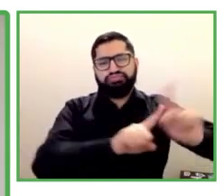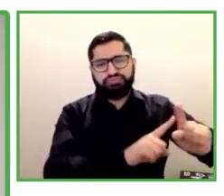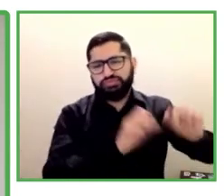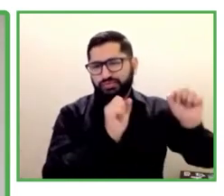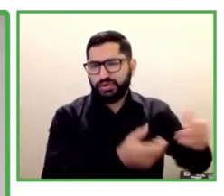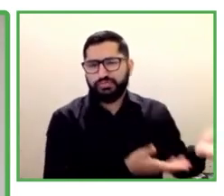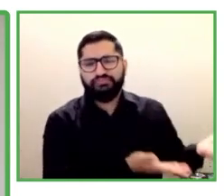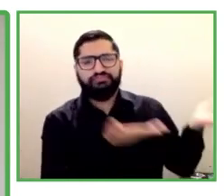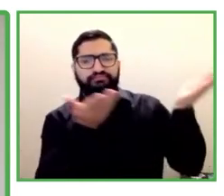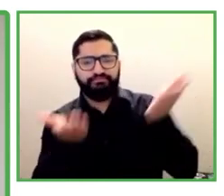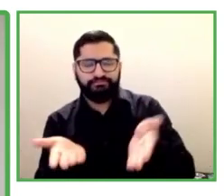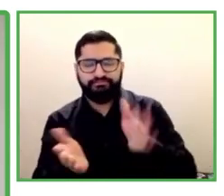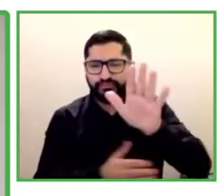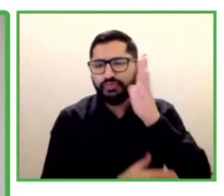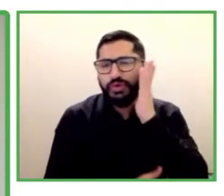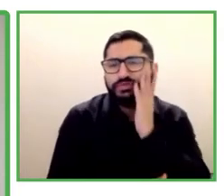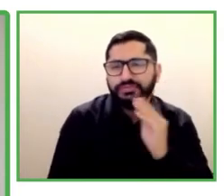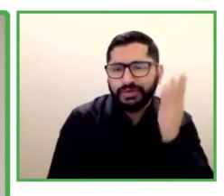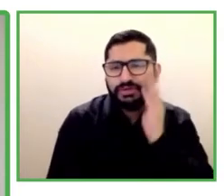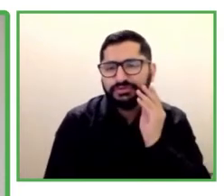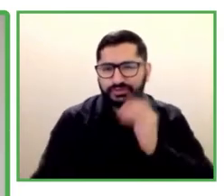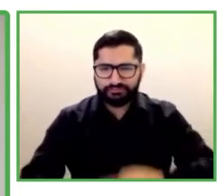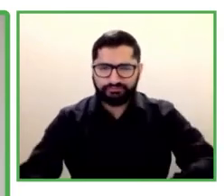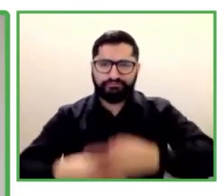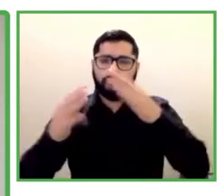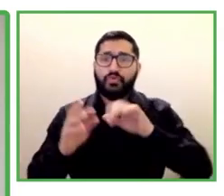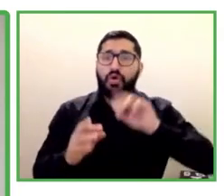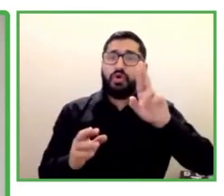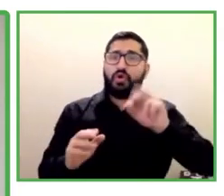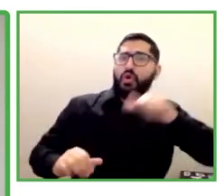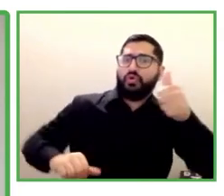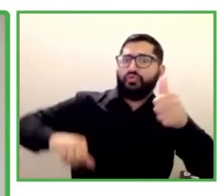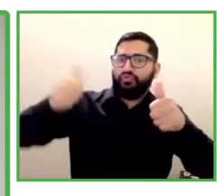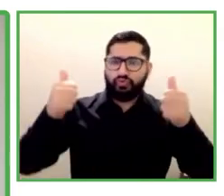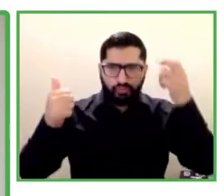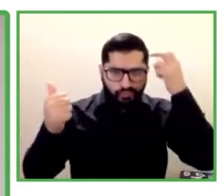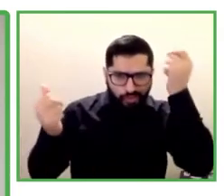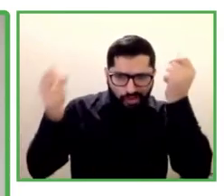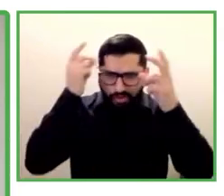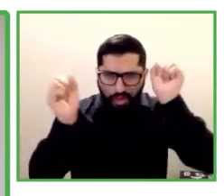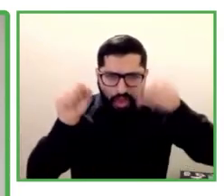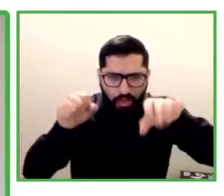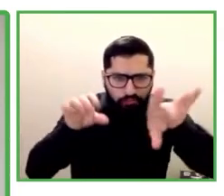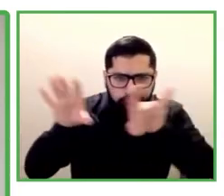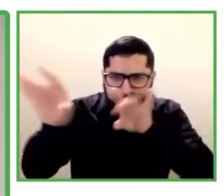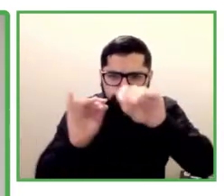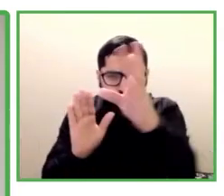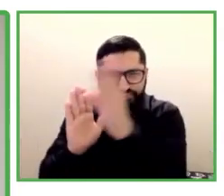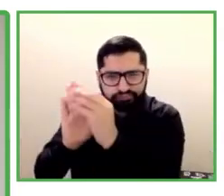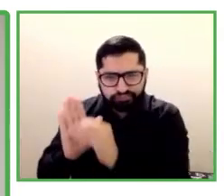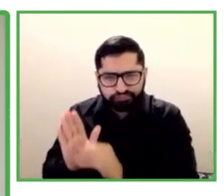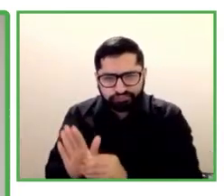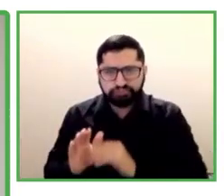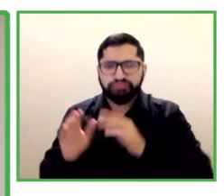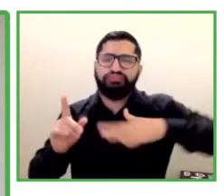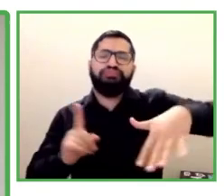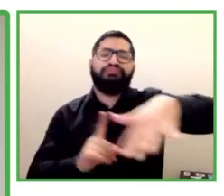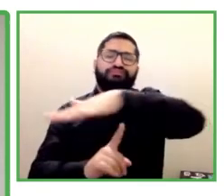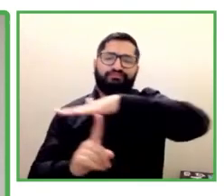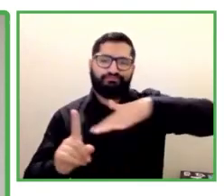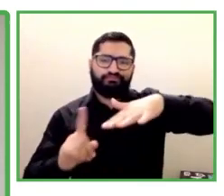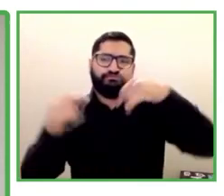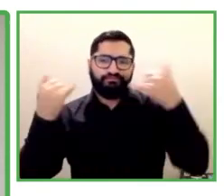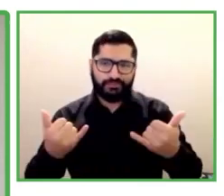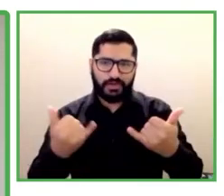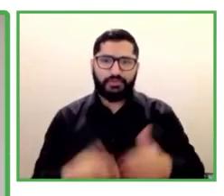pueden implementar estas soluciones en su contexto también. Quizás podrían entregarles visibilidad o ayudar a difundir su trabajo